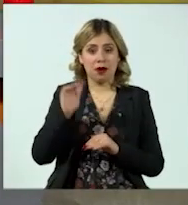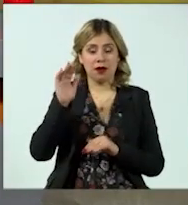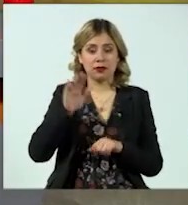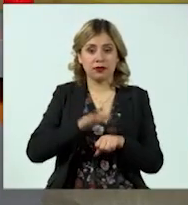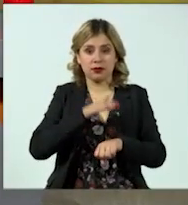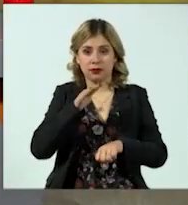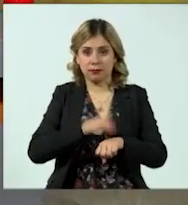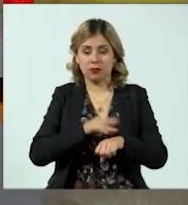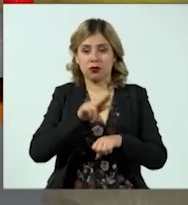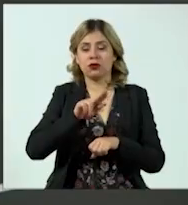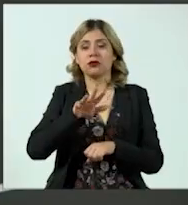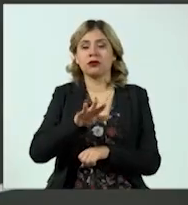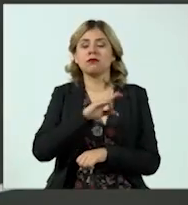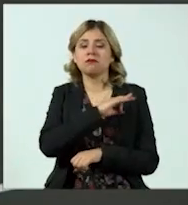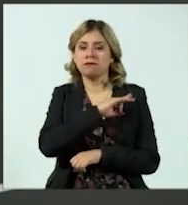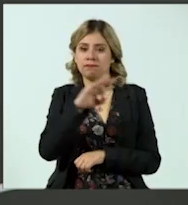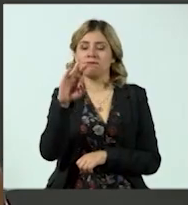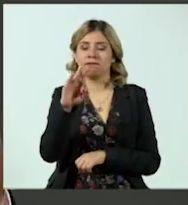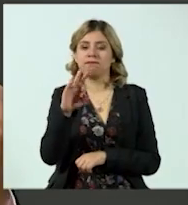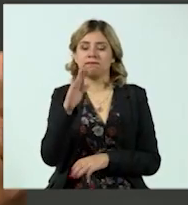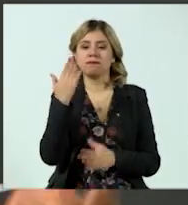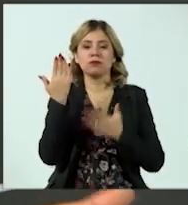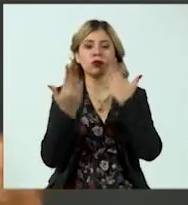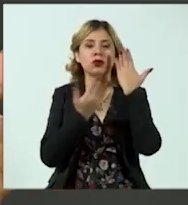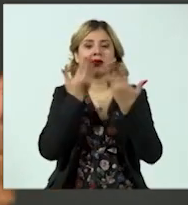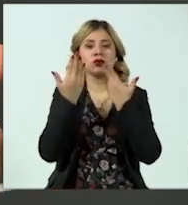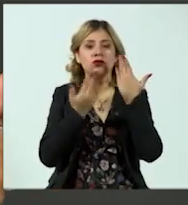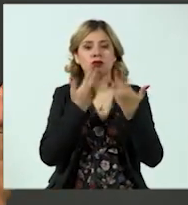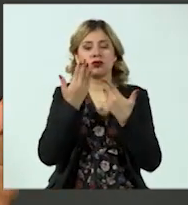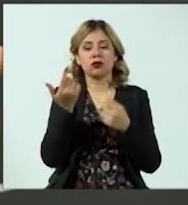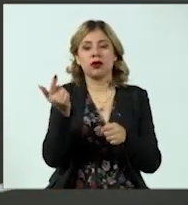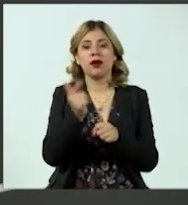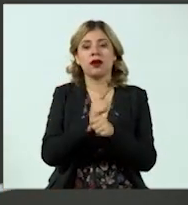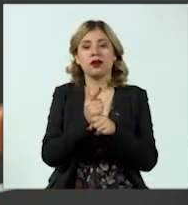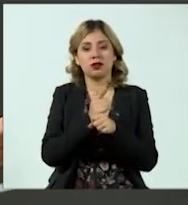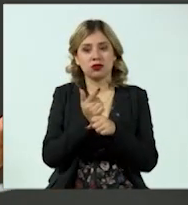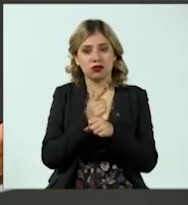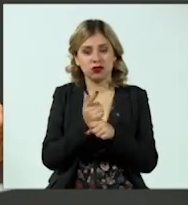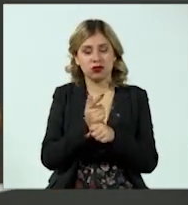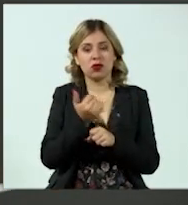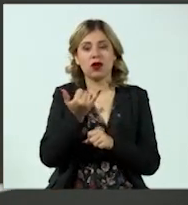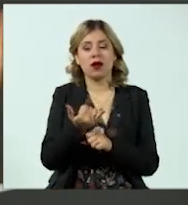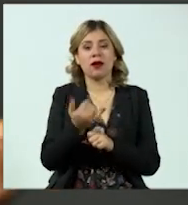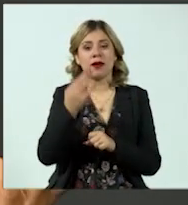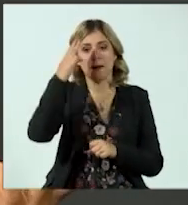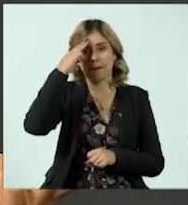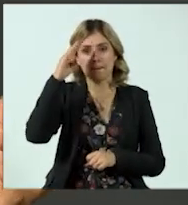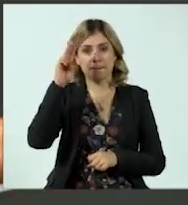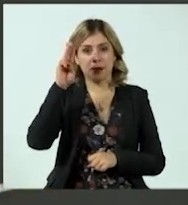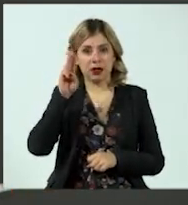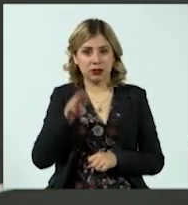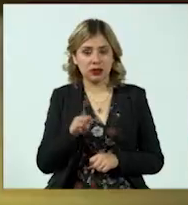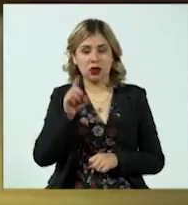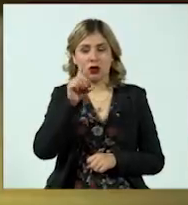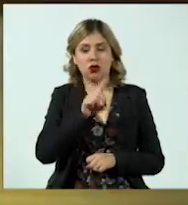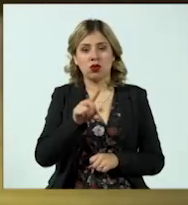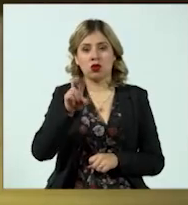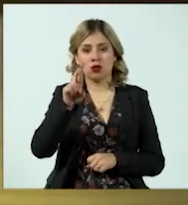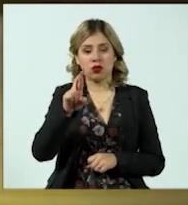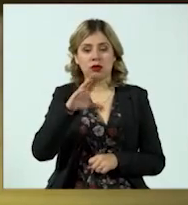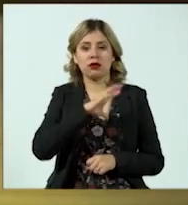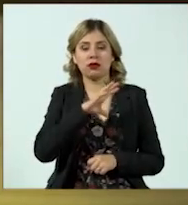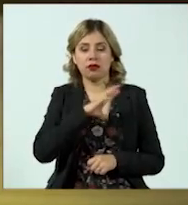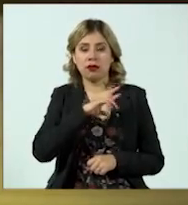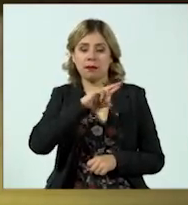calificación, eres apto para estudiar cualquier licenciatura, cualquier maestría o doctorado que ofrecen las